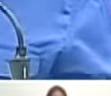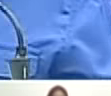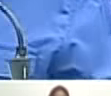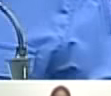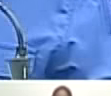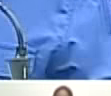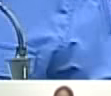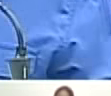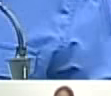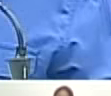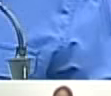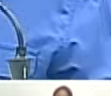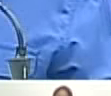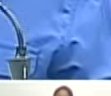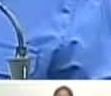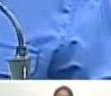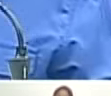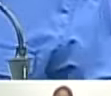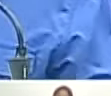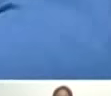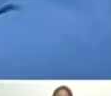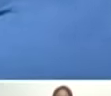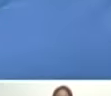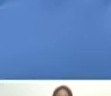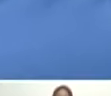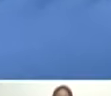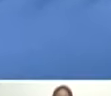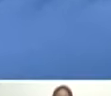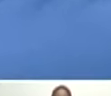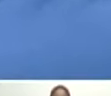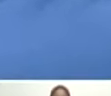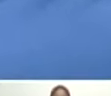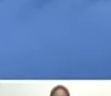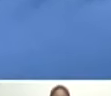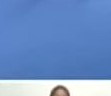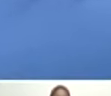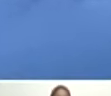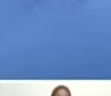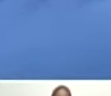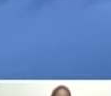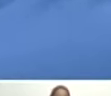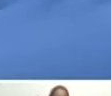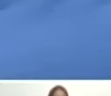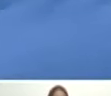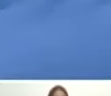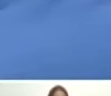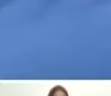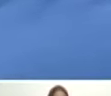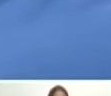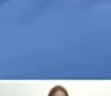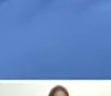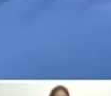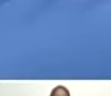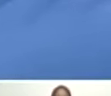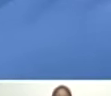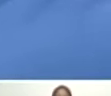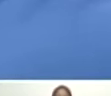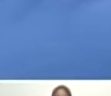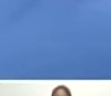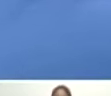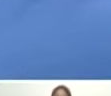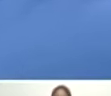ahora oye Irene que lanzamos la gran misión Venezuela mujer la gran misión